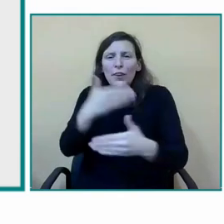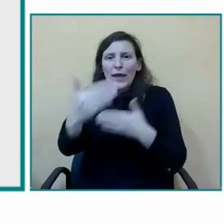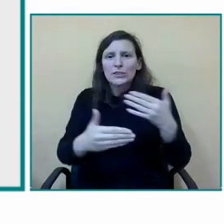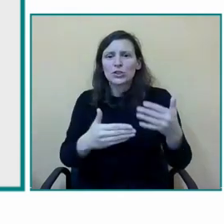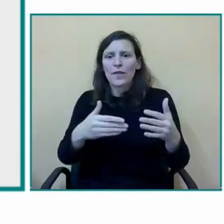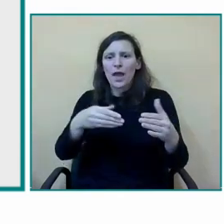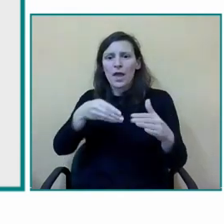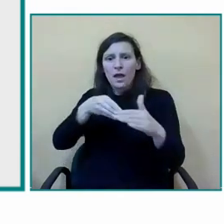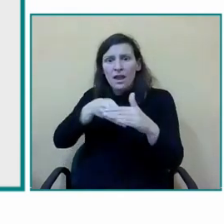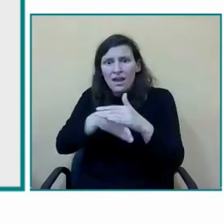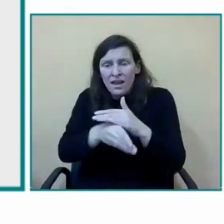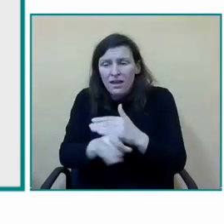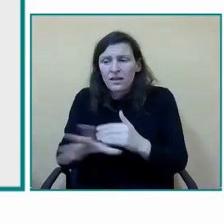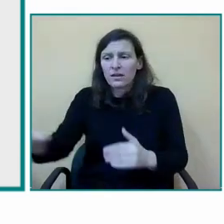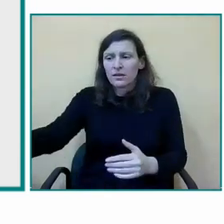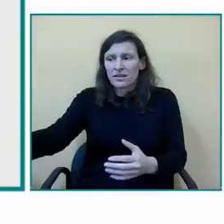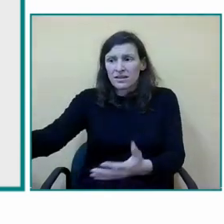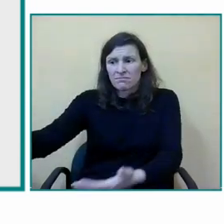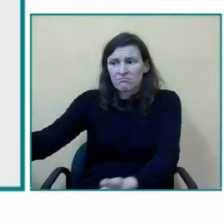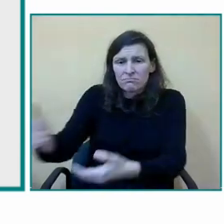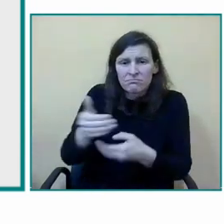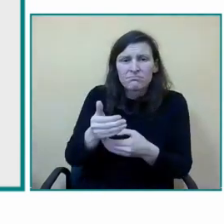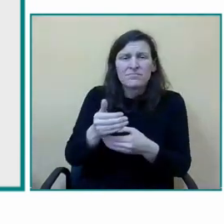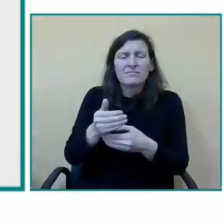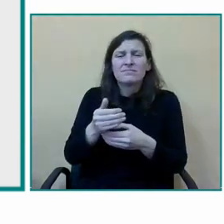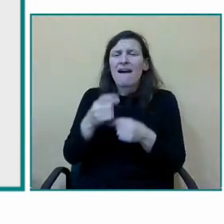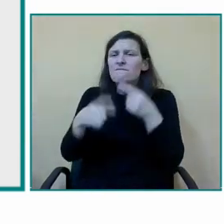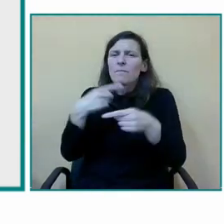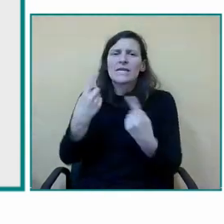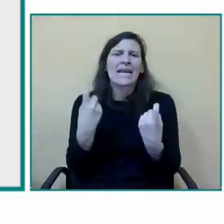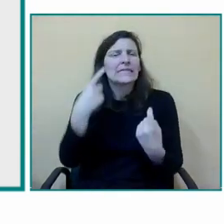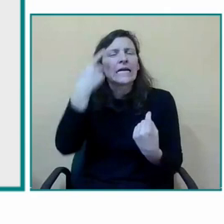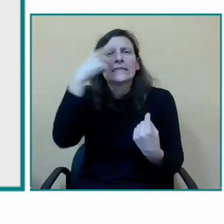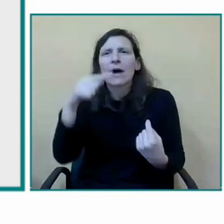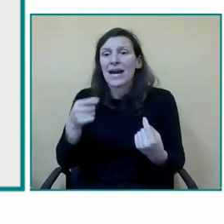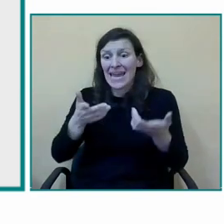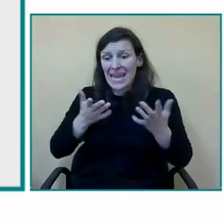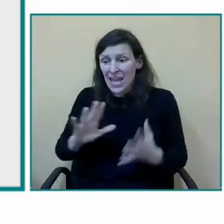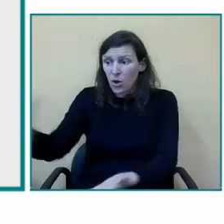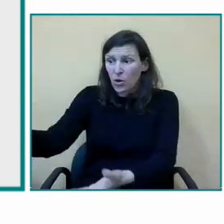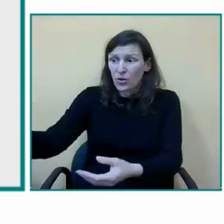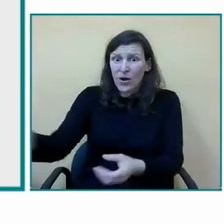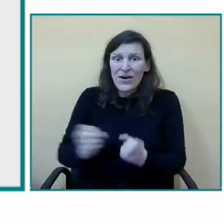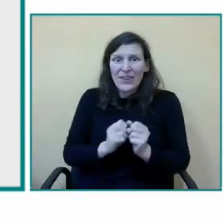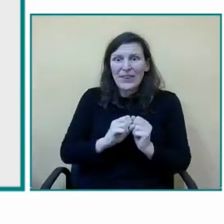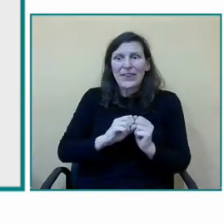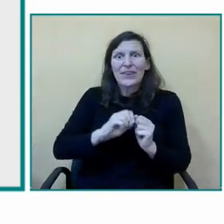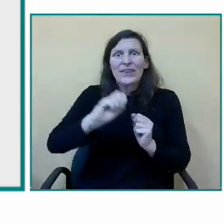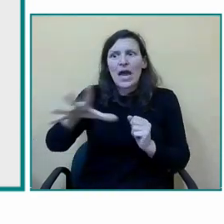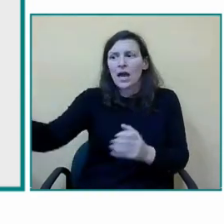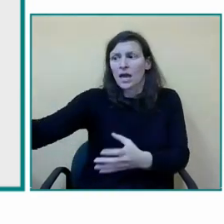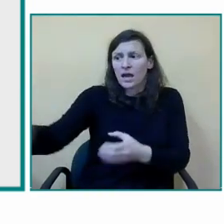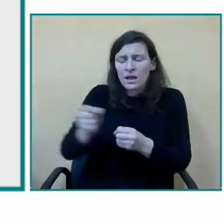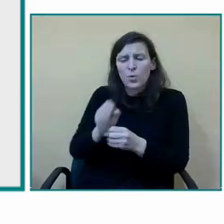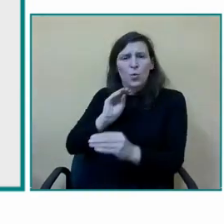es que se les va a cuidar y sobre todo lo que queremos que los niños se sientan felices va a ser un